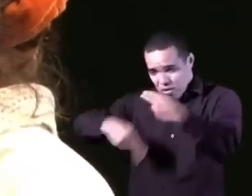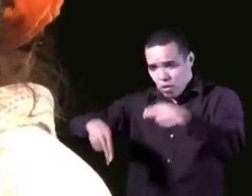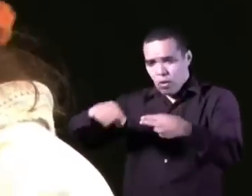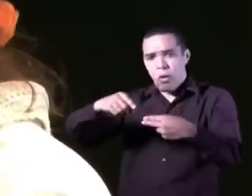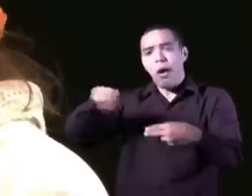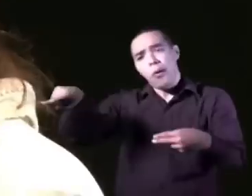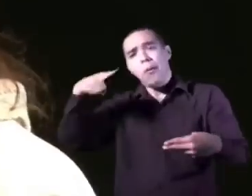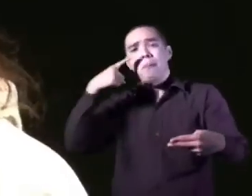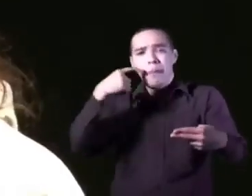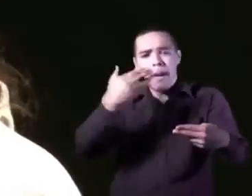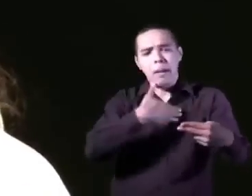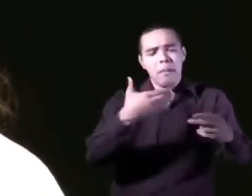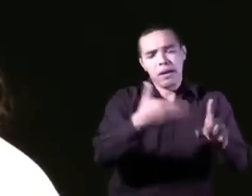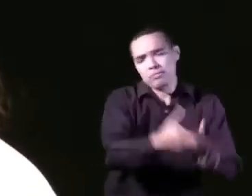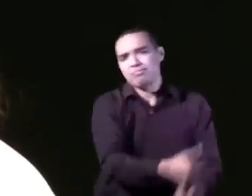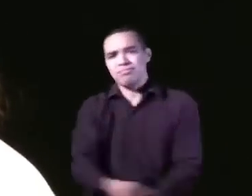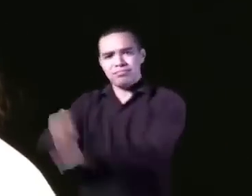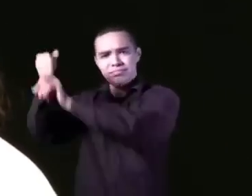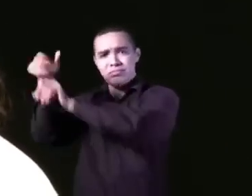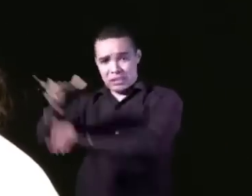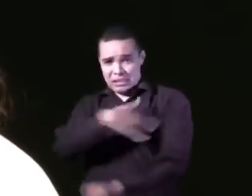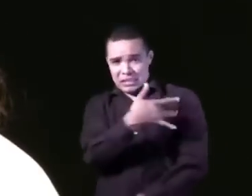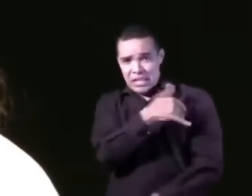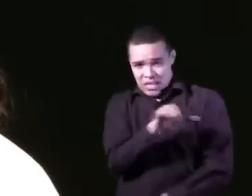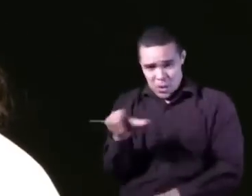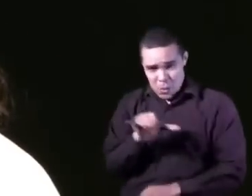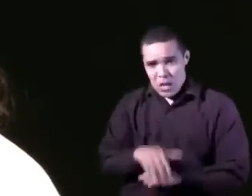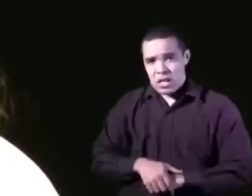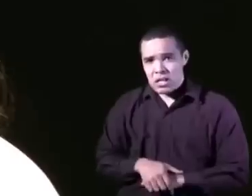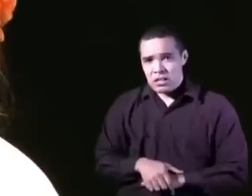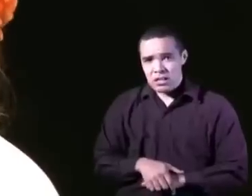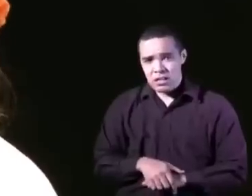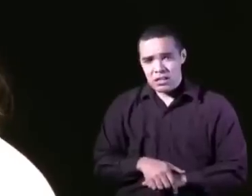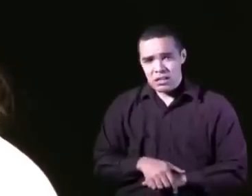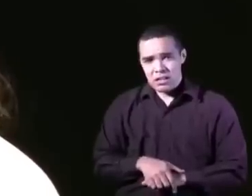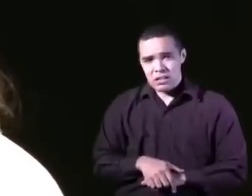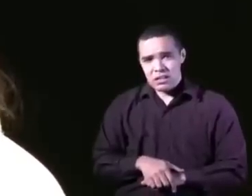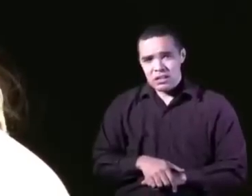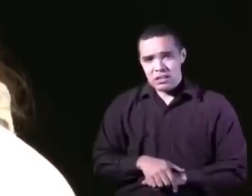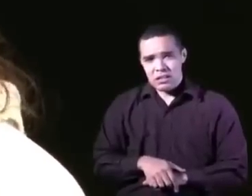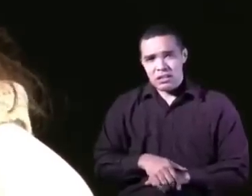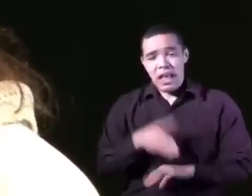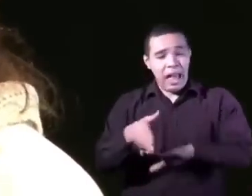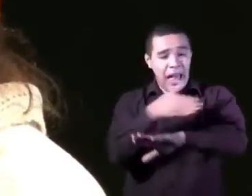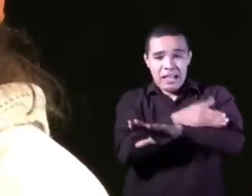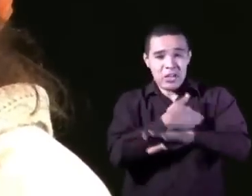De madres y padres que les fueron arrebatados.